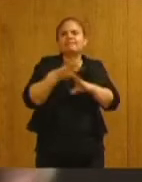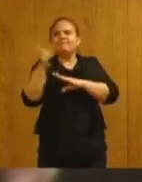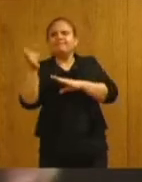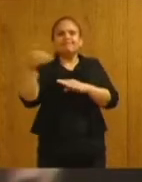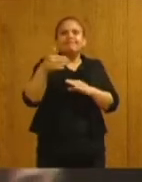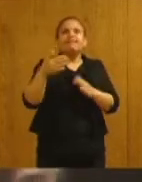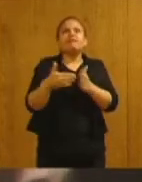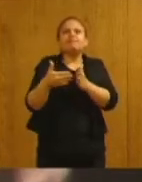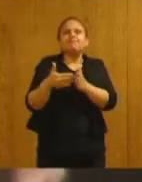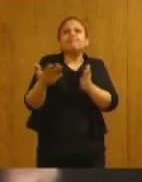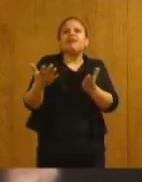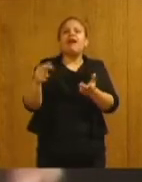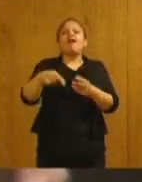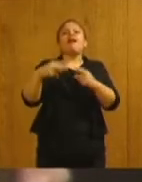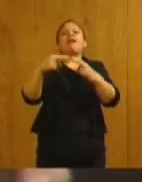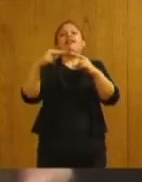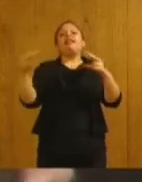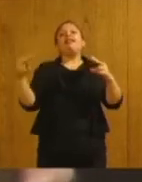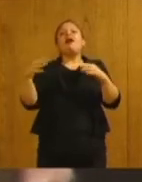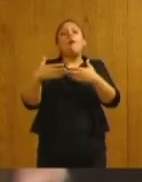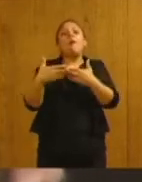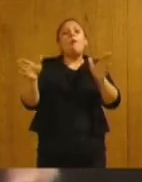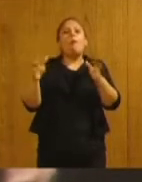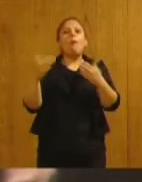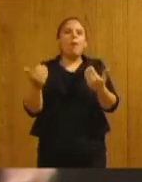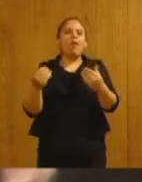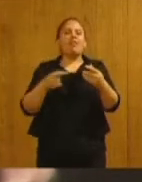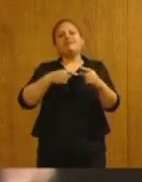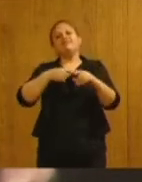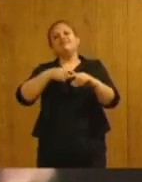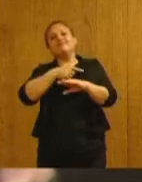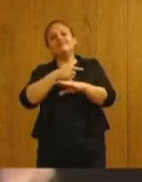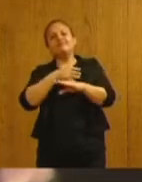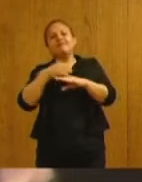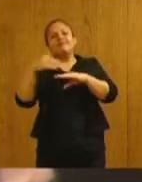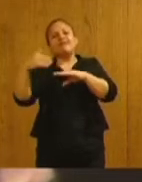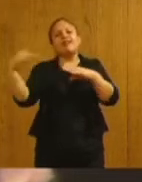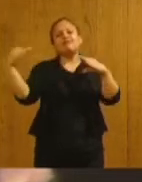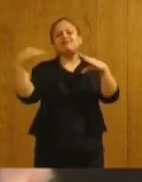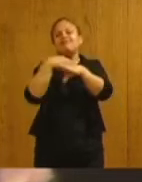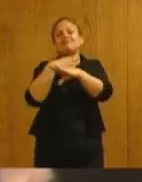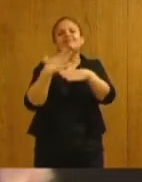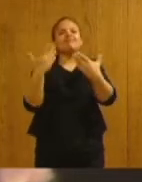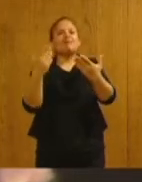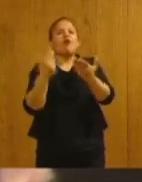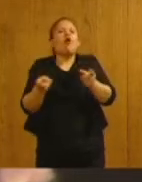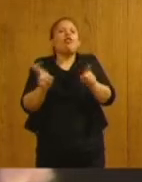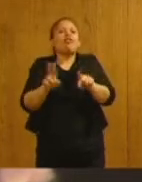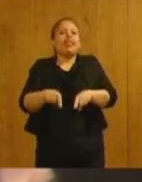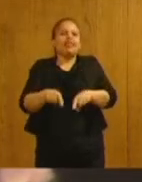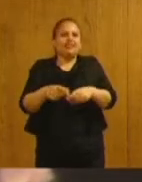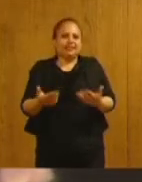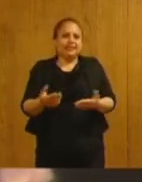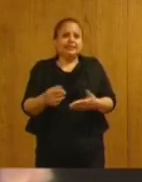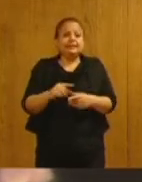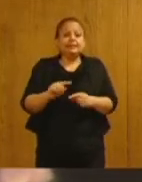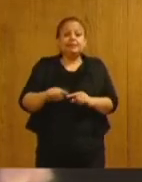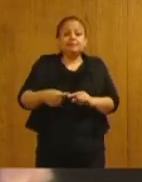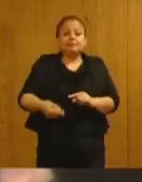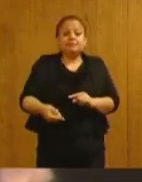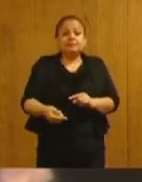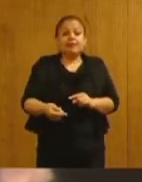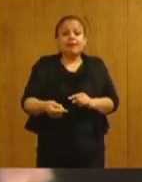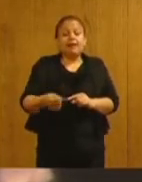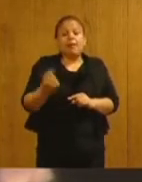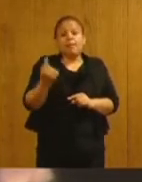migratorias autorizaran ese ingreso. A su vez, también, desde mañana, 1 de octubre, implicará la apertura de ese